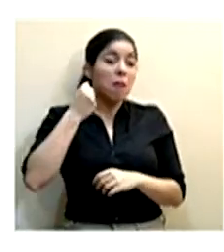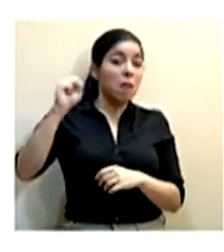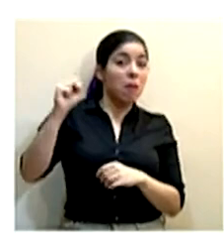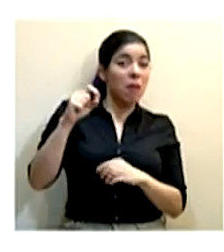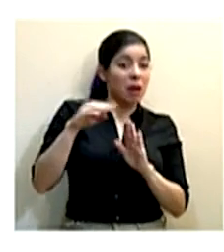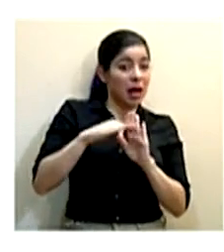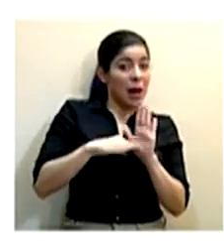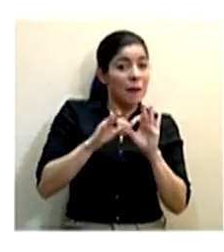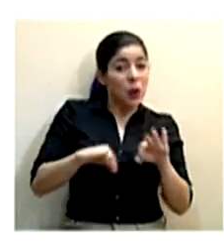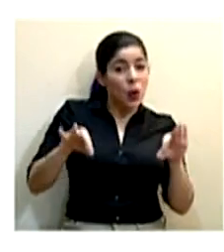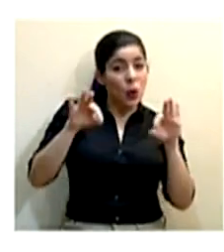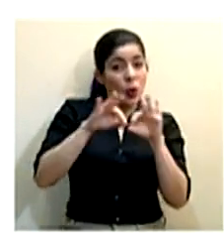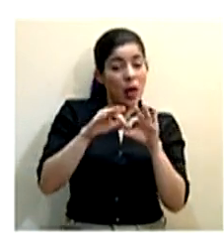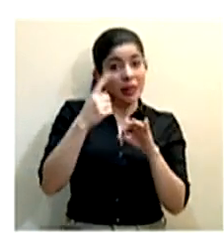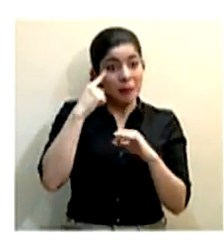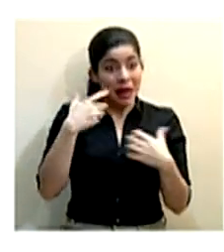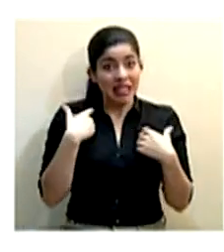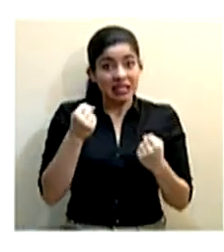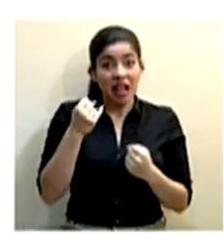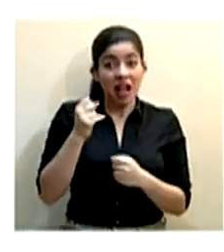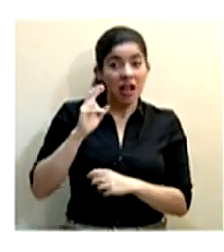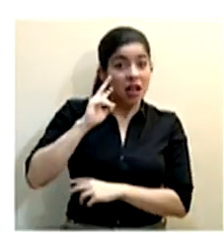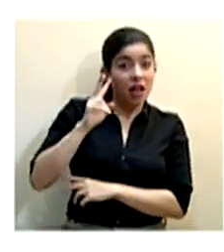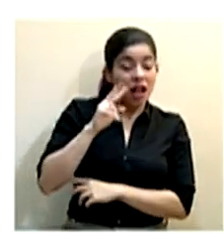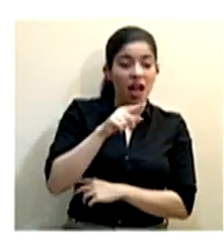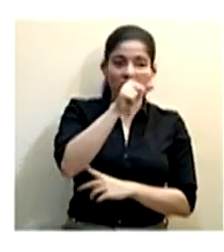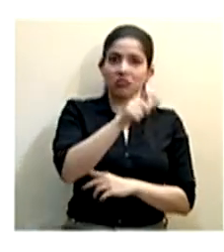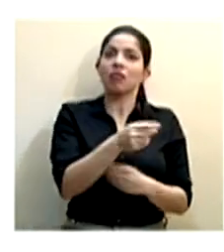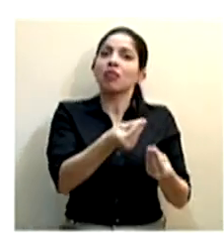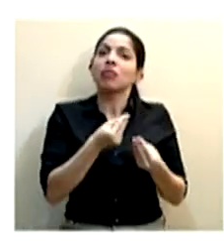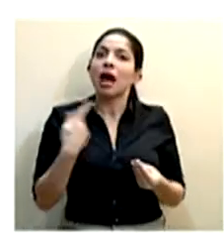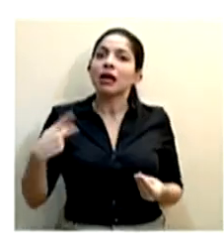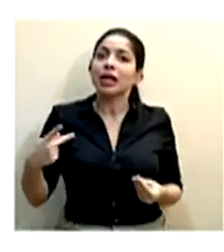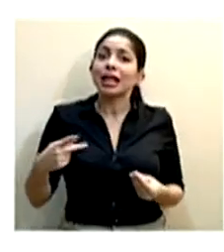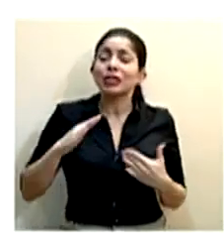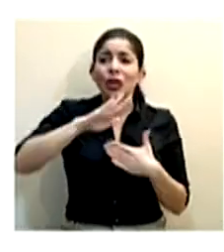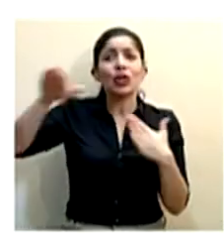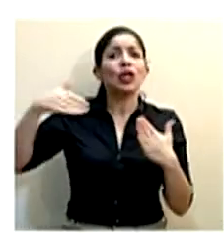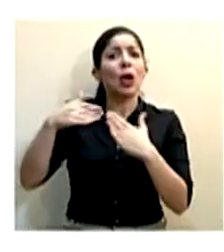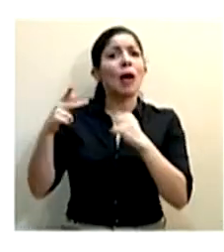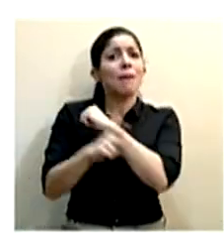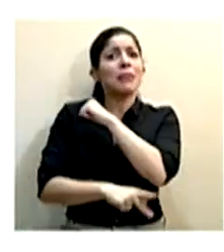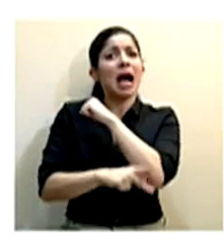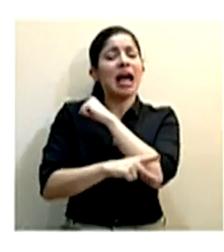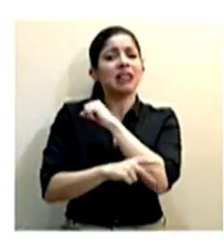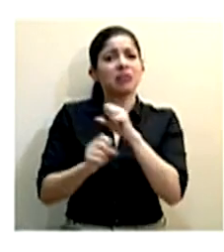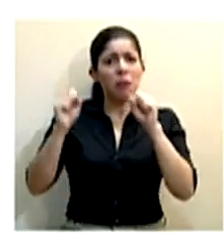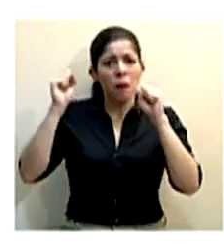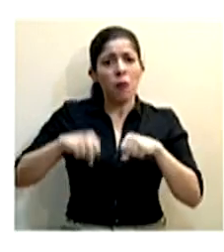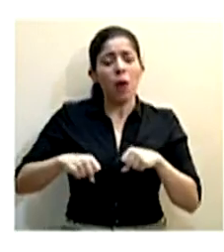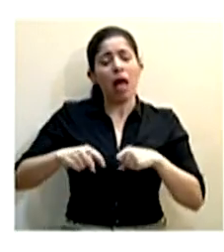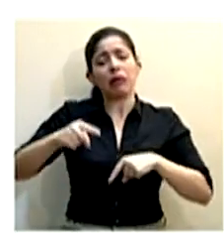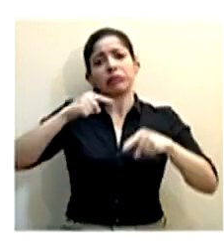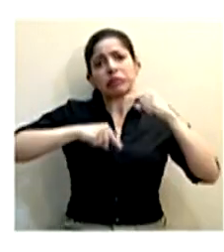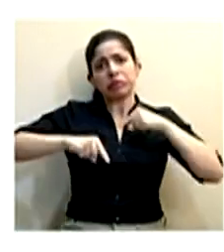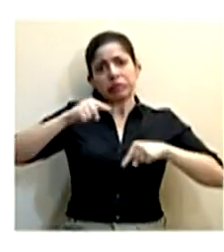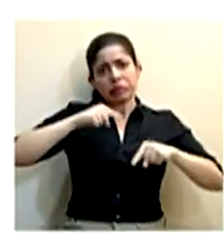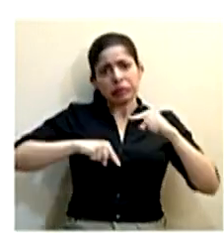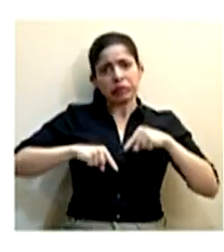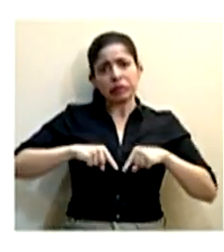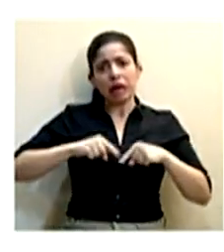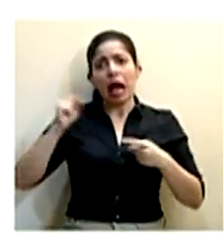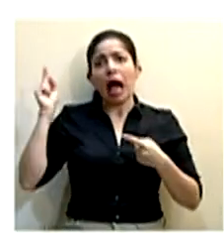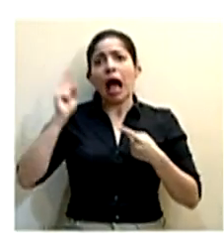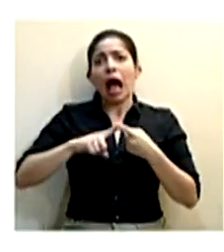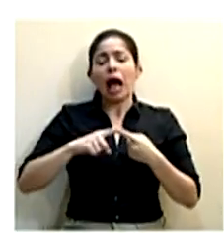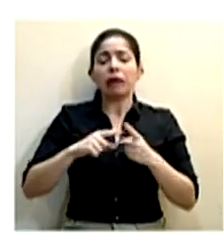importantísimas para mantener nuestra salud pone en riesgo de que todo el país se vaya para atrás y que lleguemos incluso